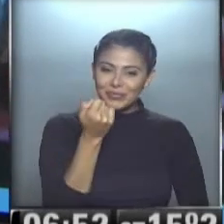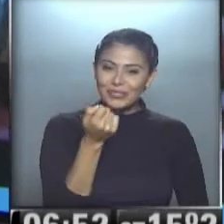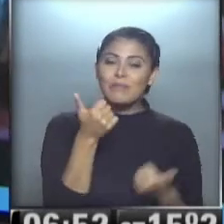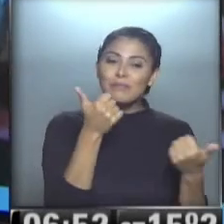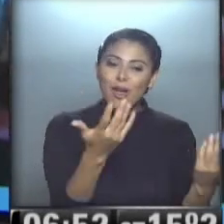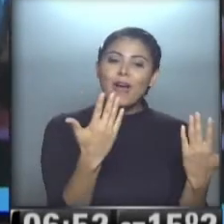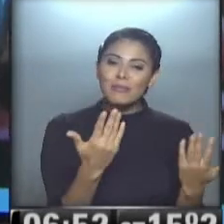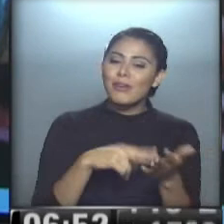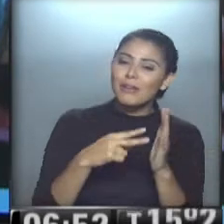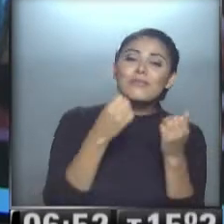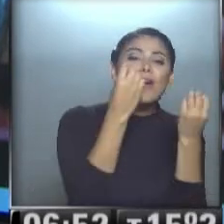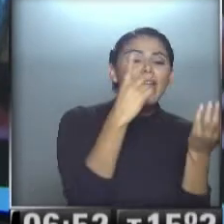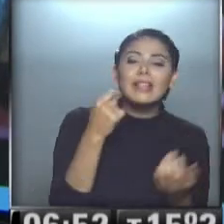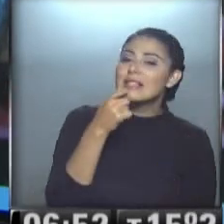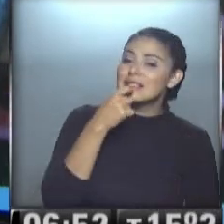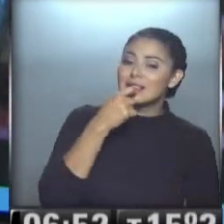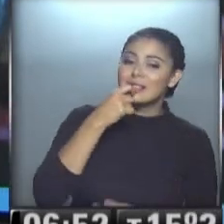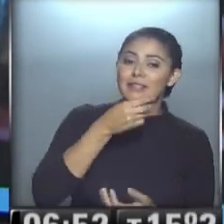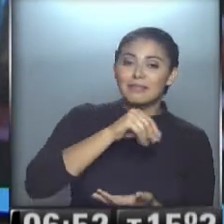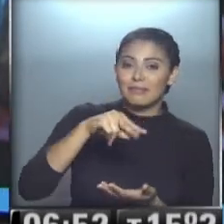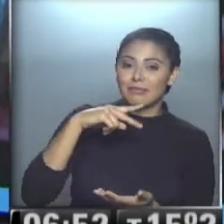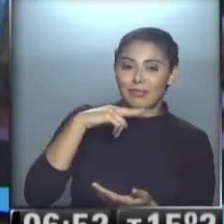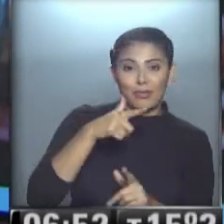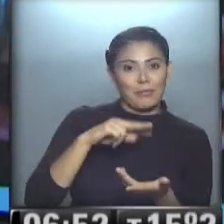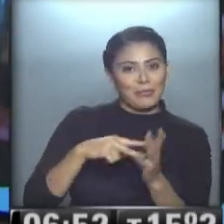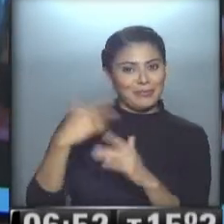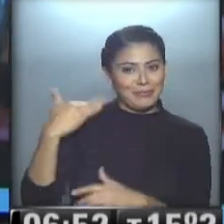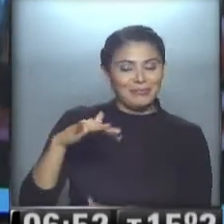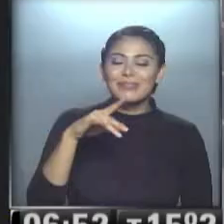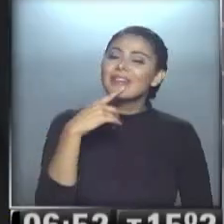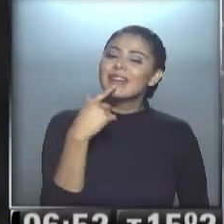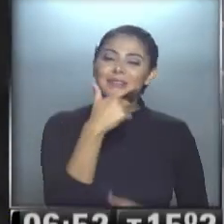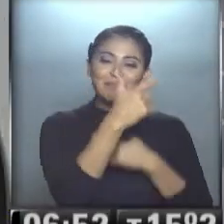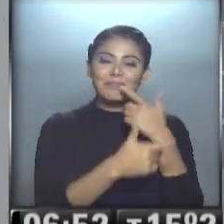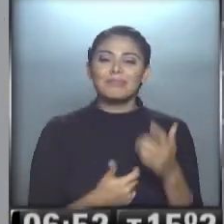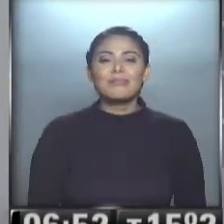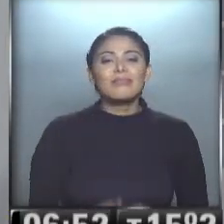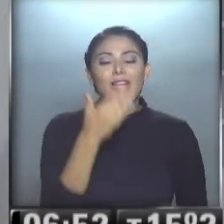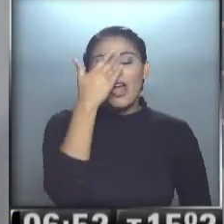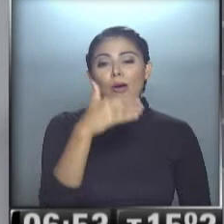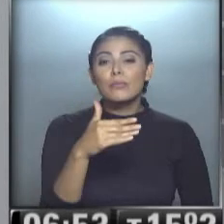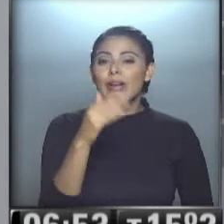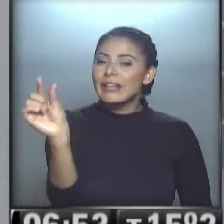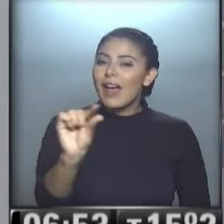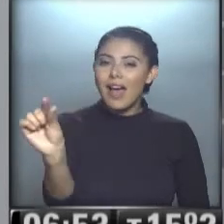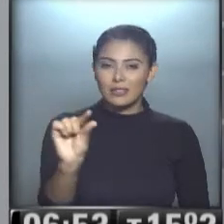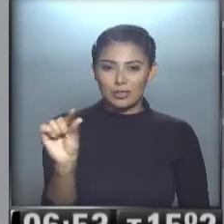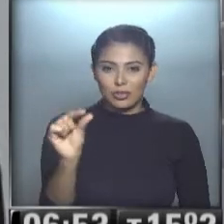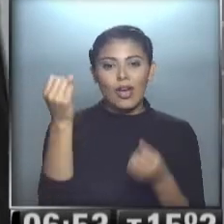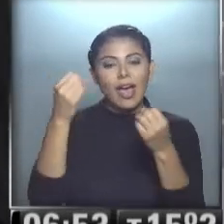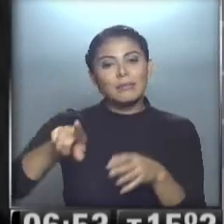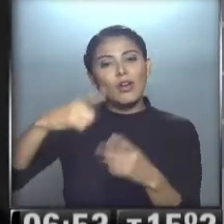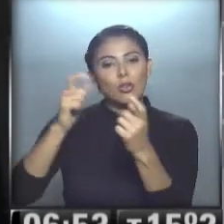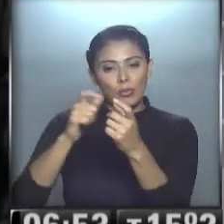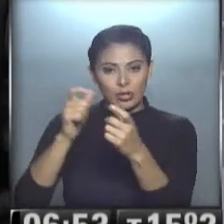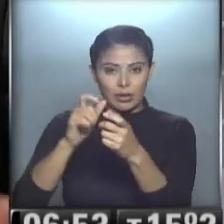yerba, parece mate. Buen día también para vos. Bueno, muy bien. Estaremos a instante nada más de iniciar el